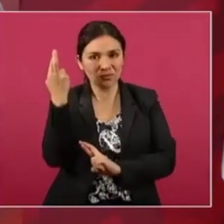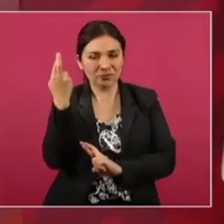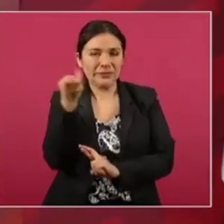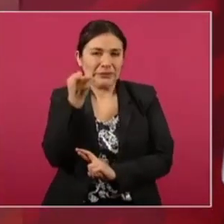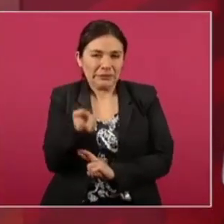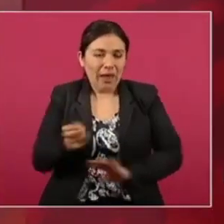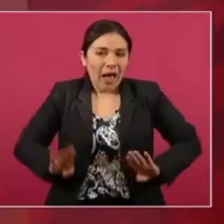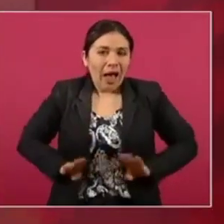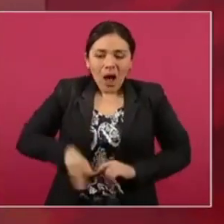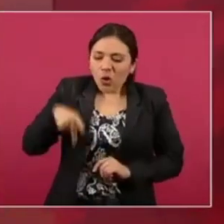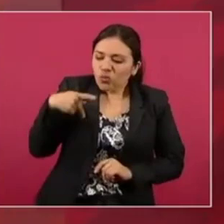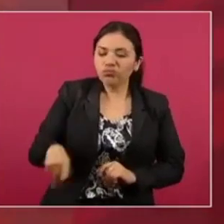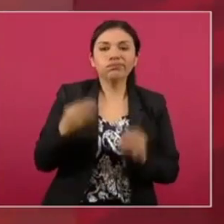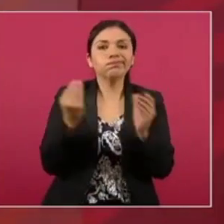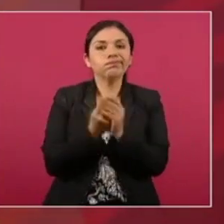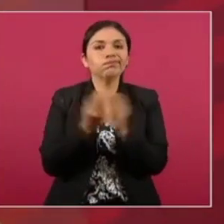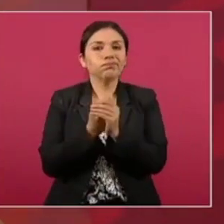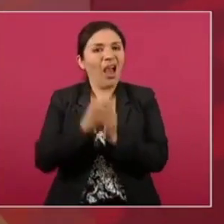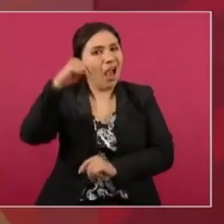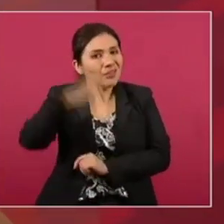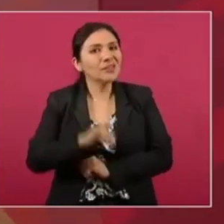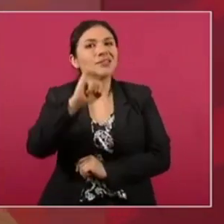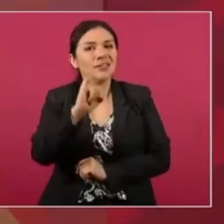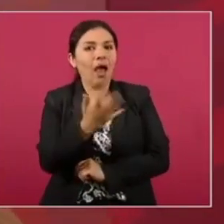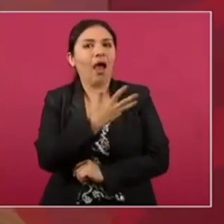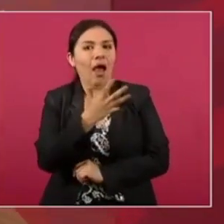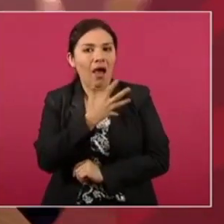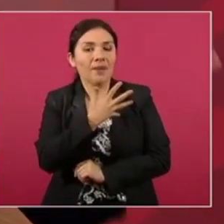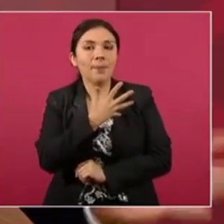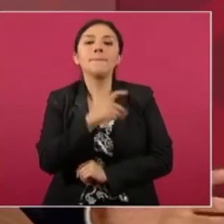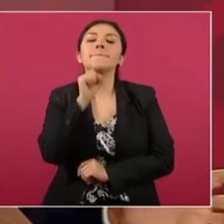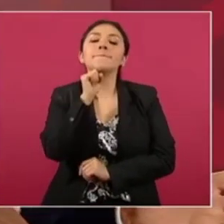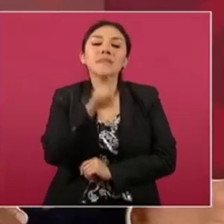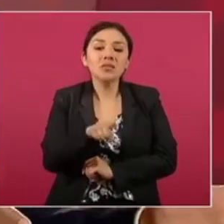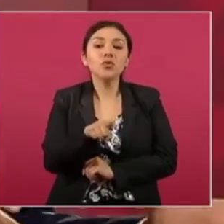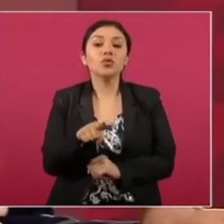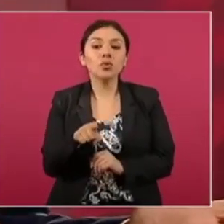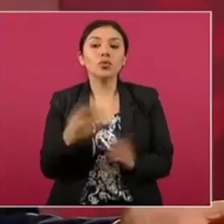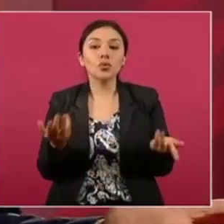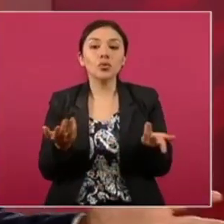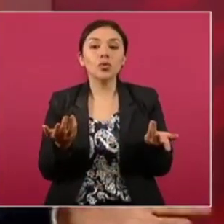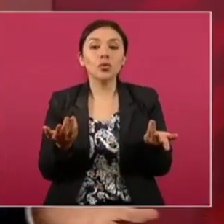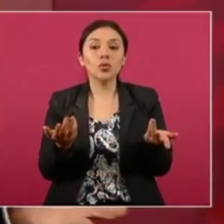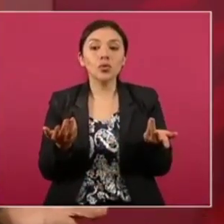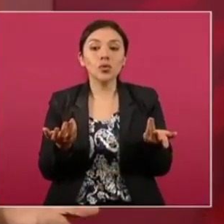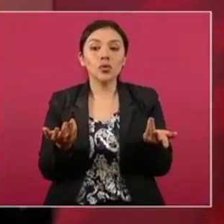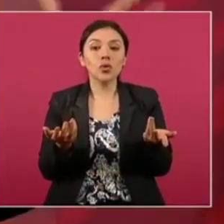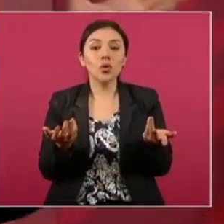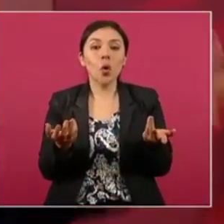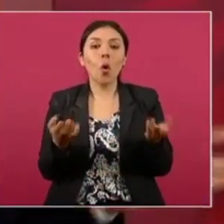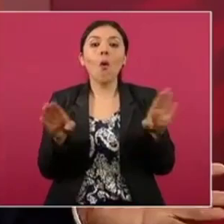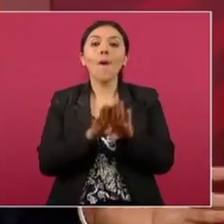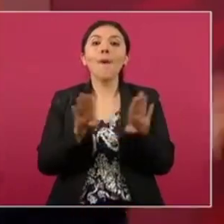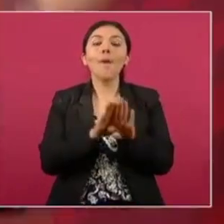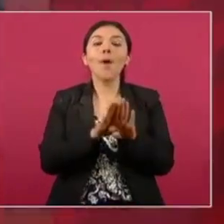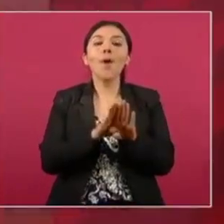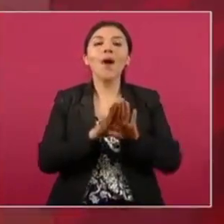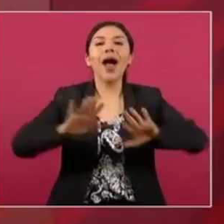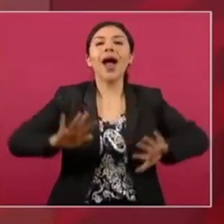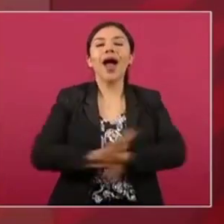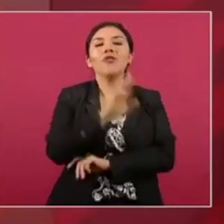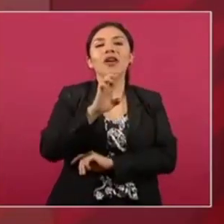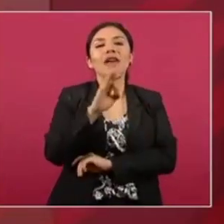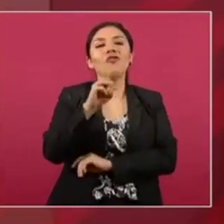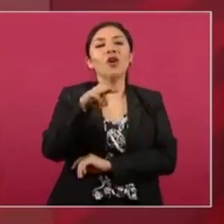estas peculiaridades que tenemos en México. lo mismo con el movimiento de reformas que nos